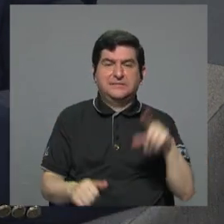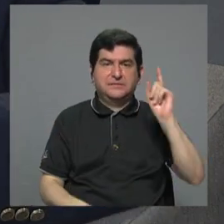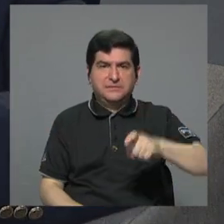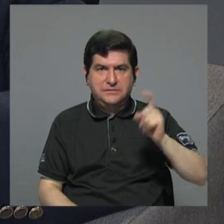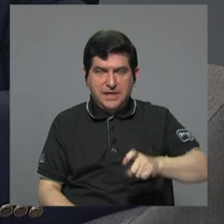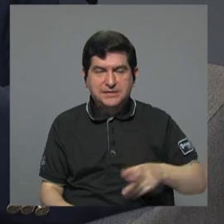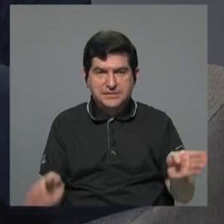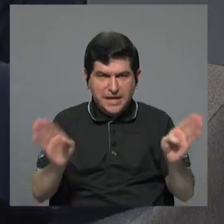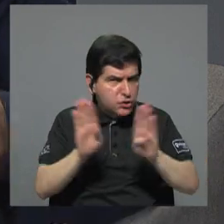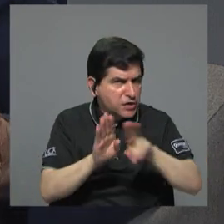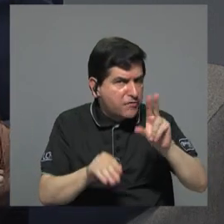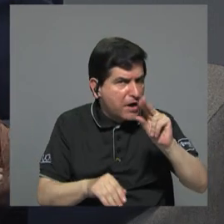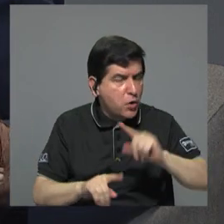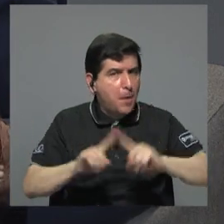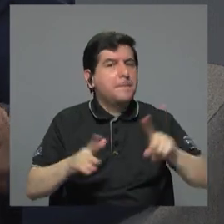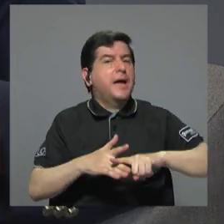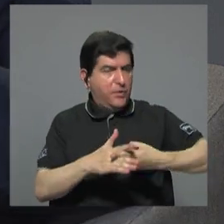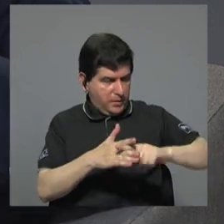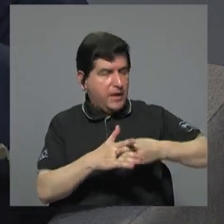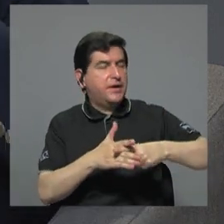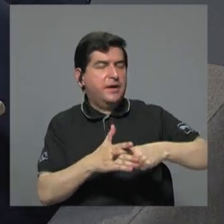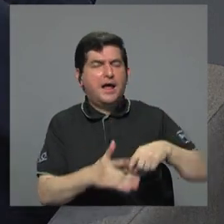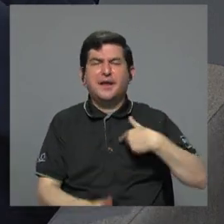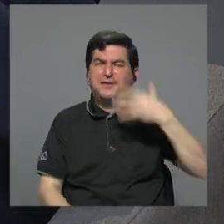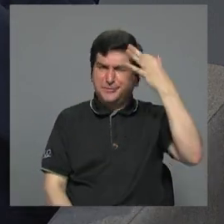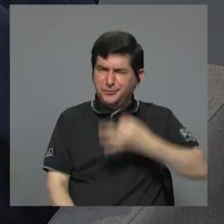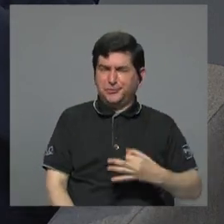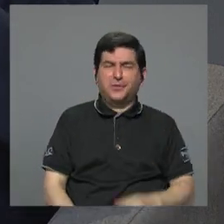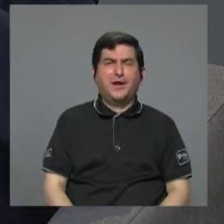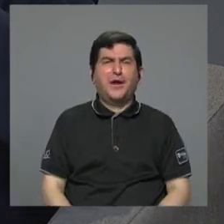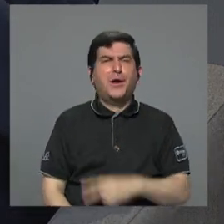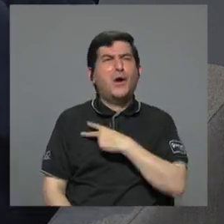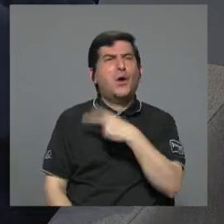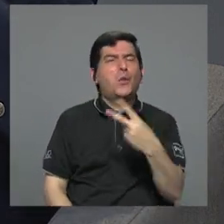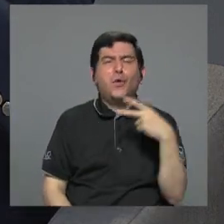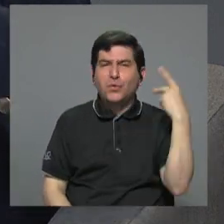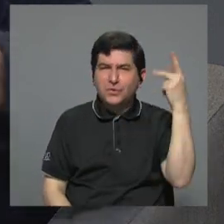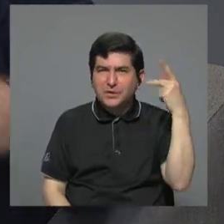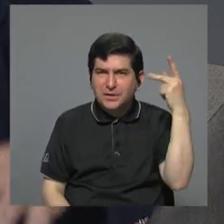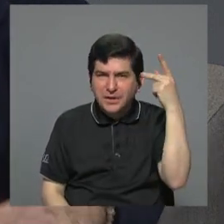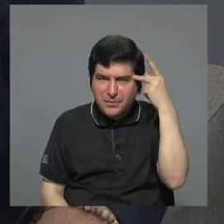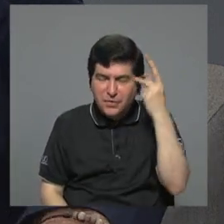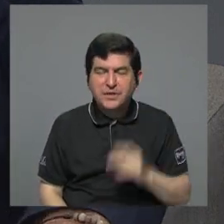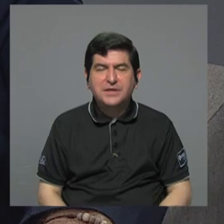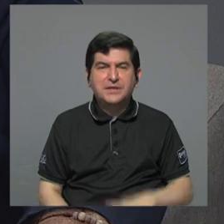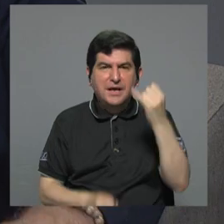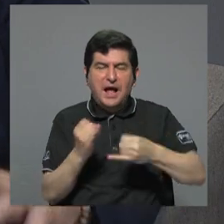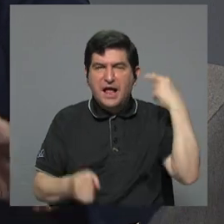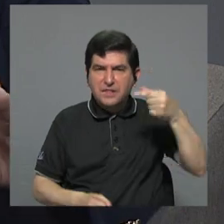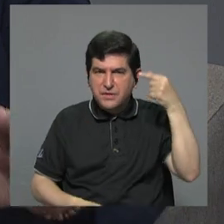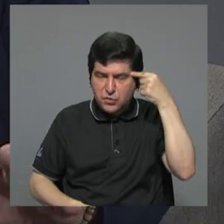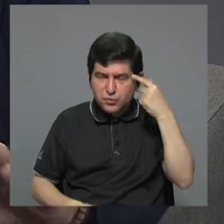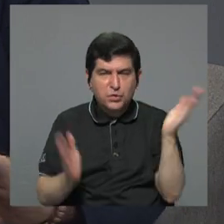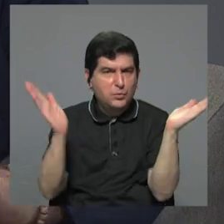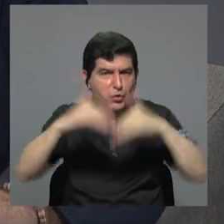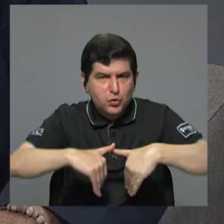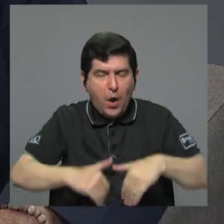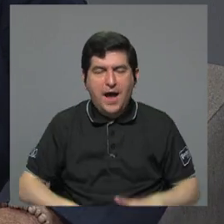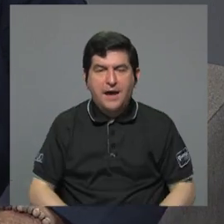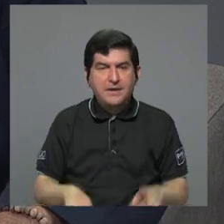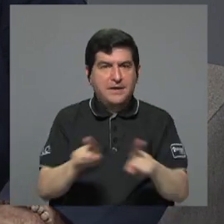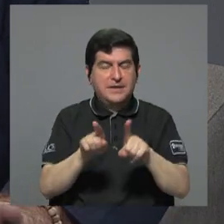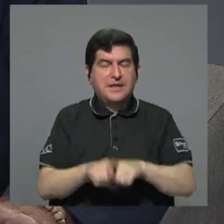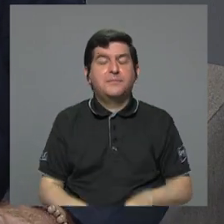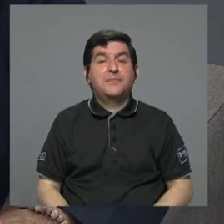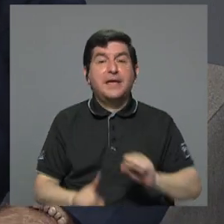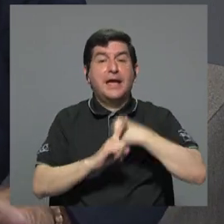no hay que cerrarlo, pero hay que arreglarlo. Y a mí me parece que no ha habido voluntad de los últimos gobiernos de hacer las cosas que hay que hacer. Y además, con una